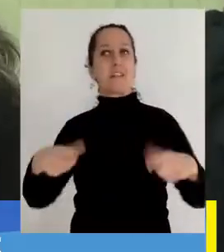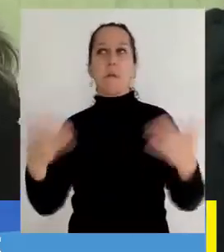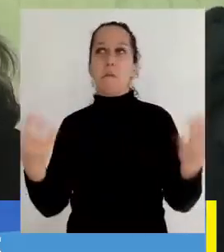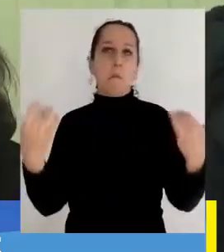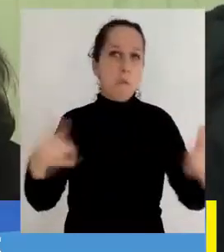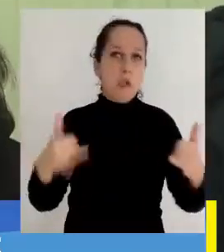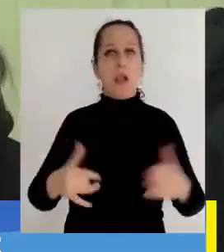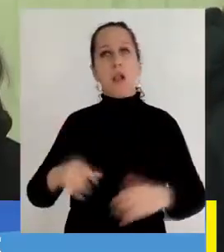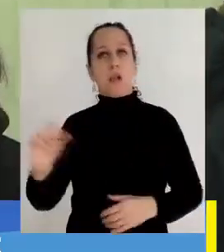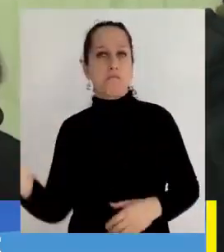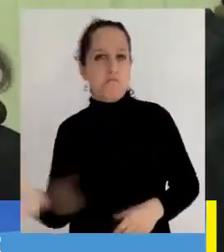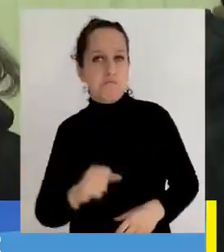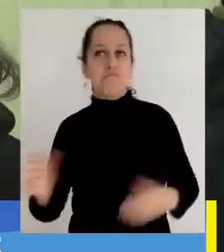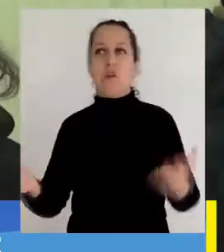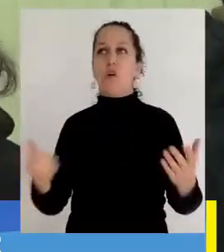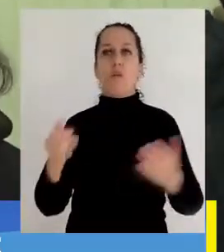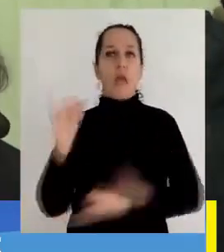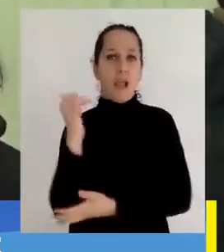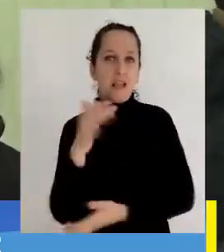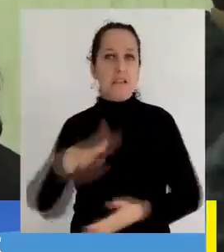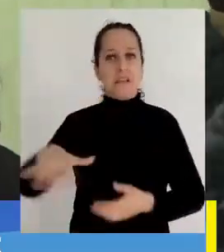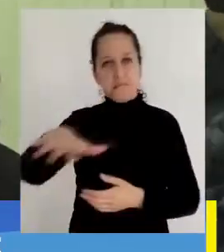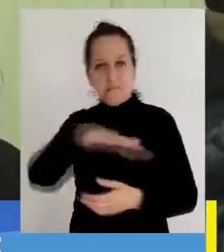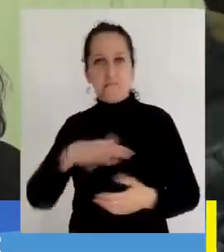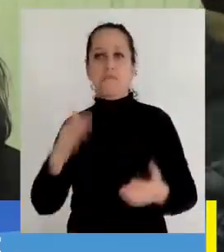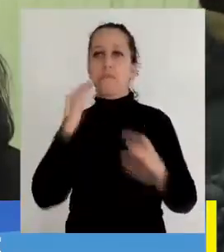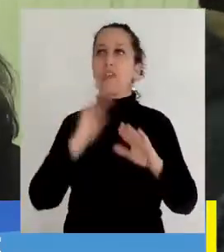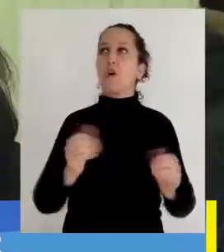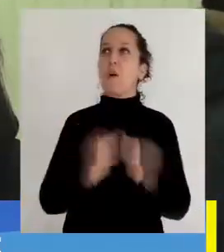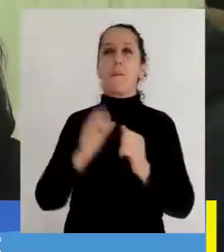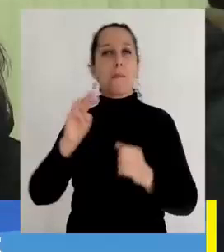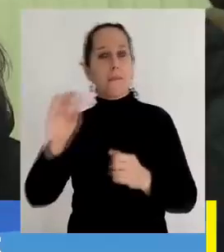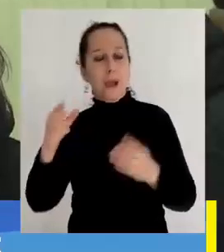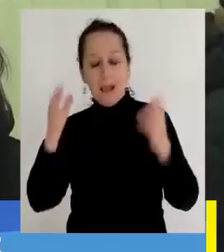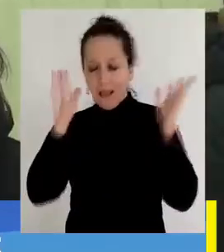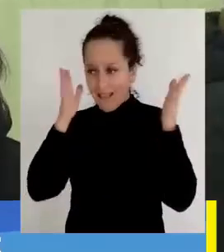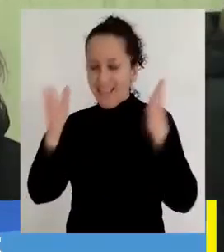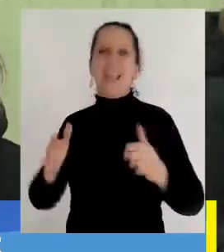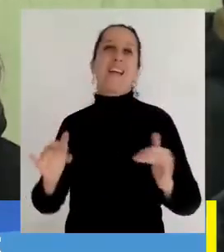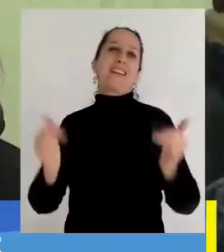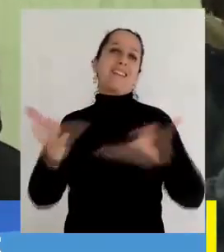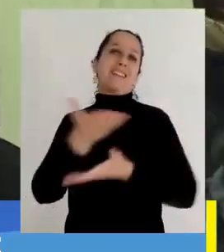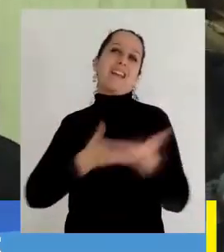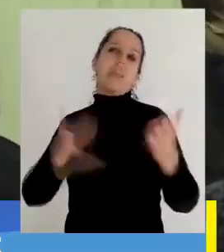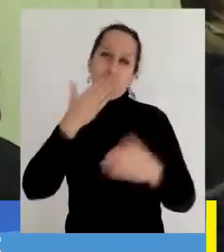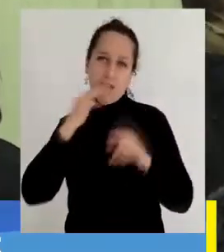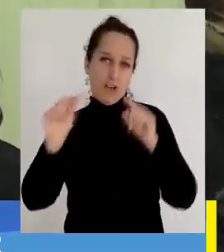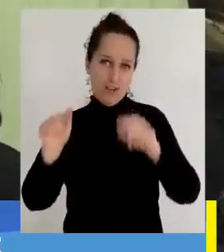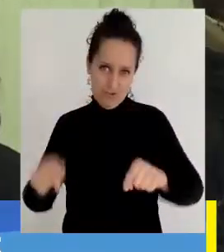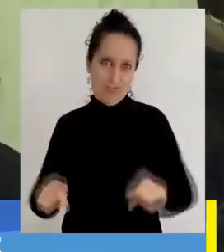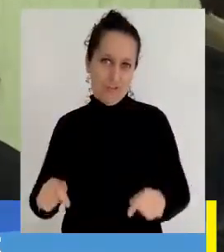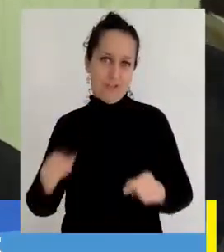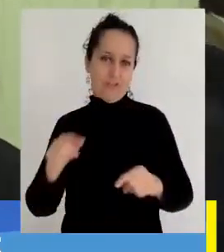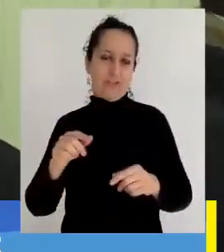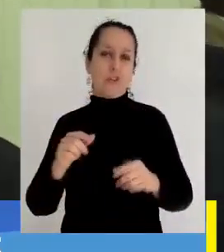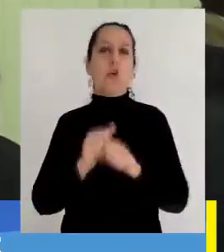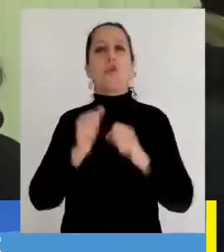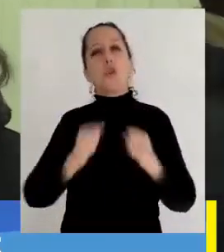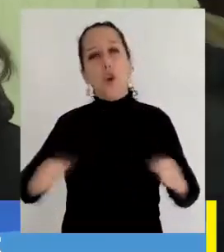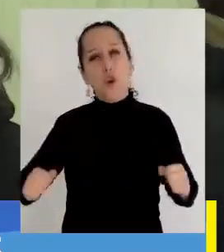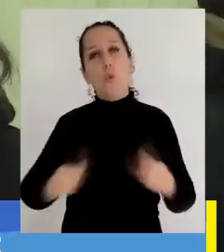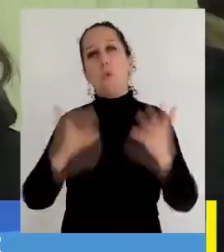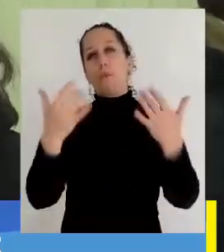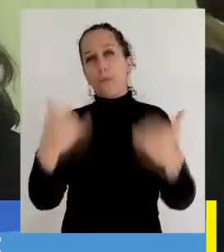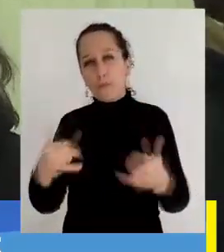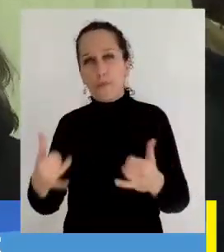ping-pong, para jugar a cedrez, los niños para estar con sus papás ahí en los columpios. Y aparte de que